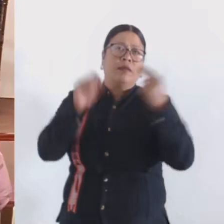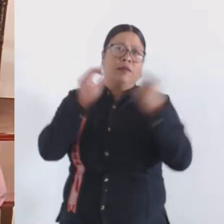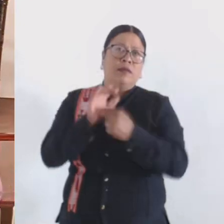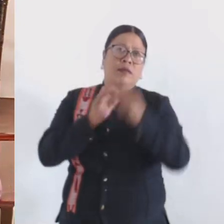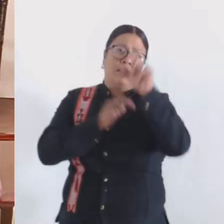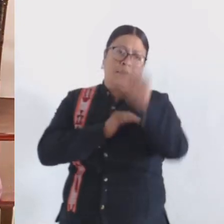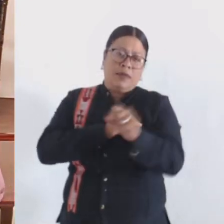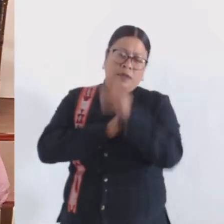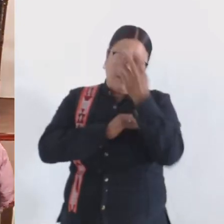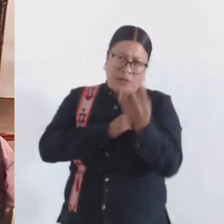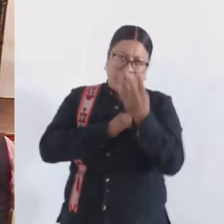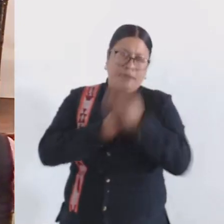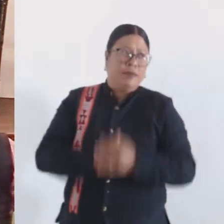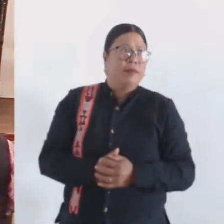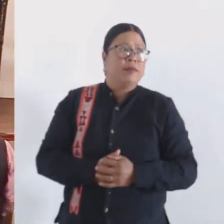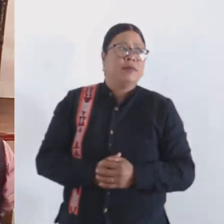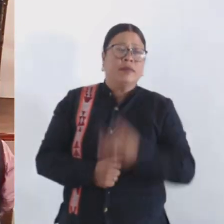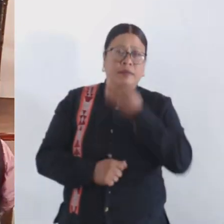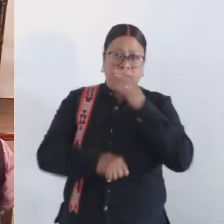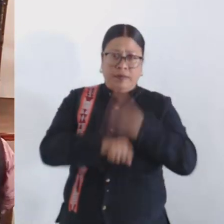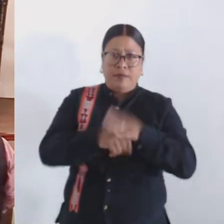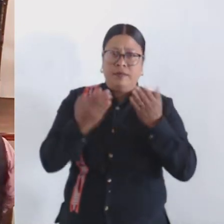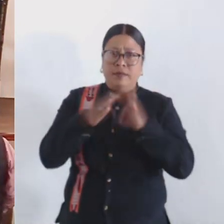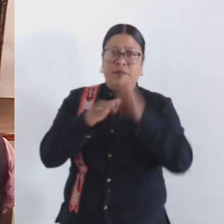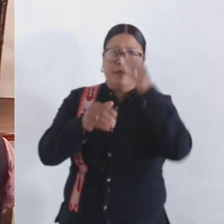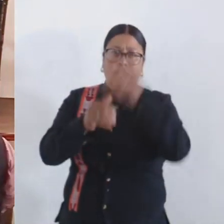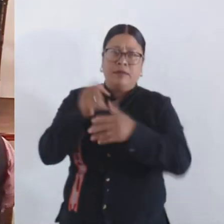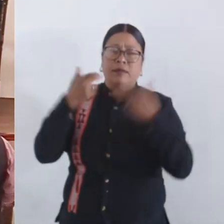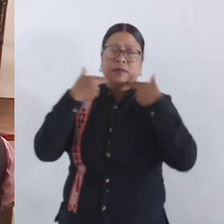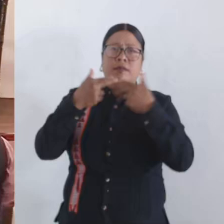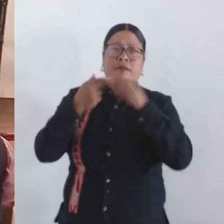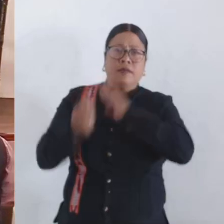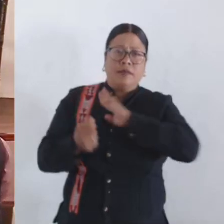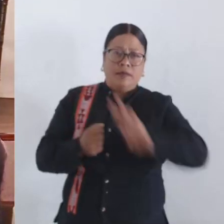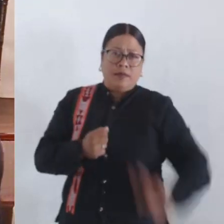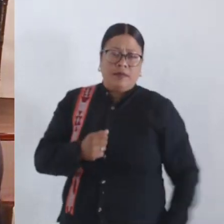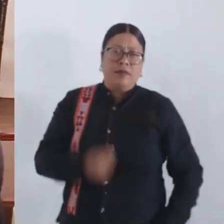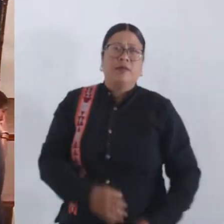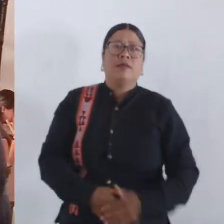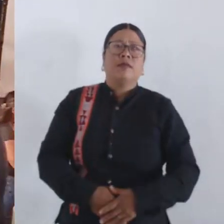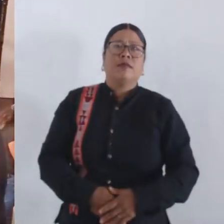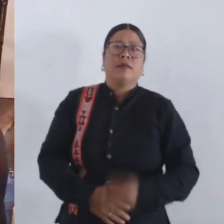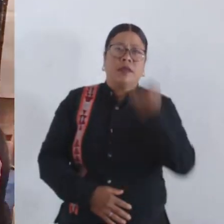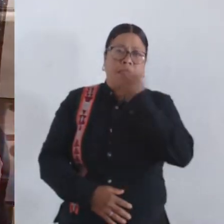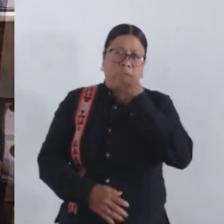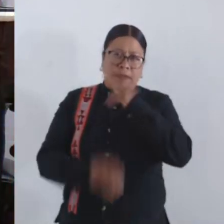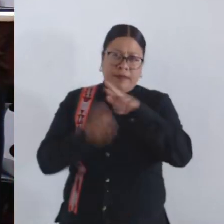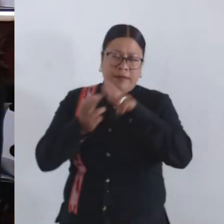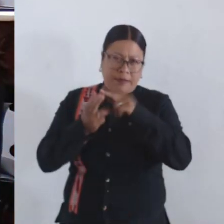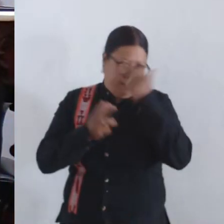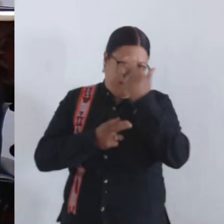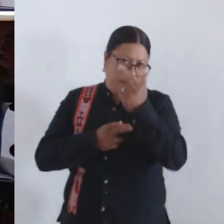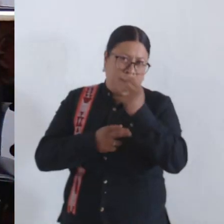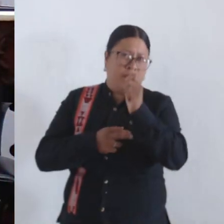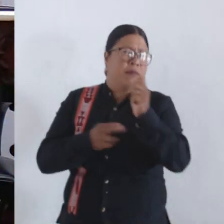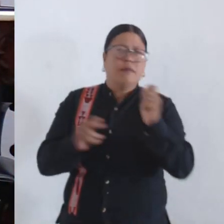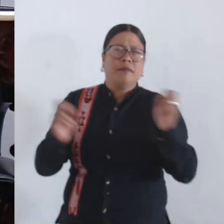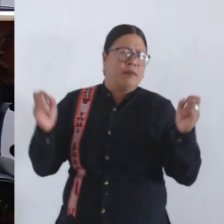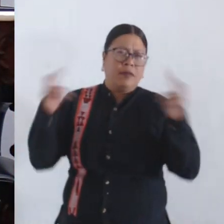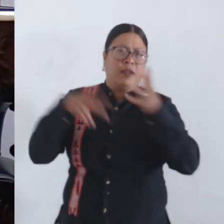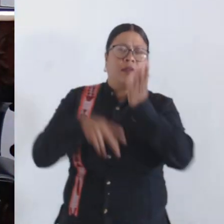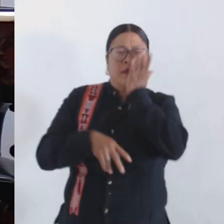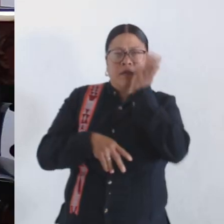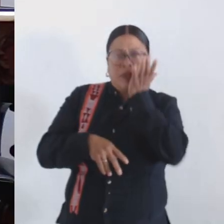2024, se declara clausurada esta sesión ordinaria de Cabildo. Asá, que significa nos vemos en